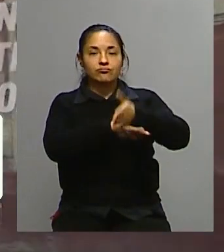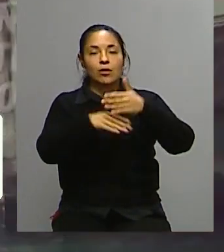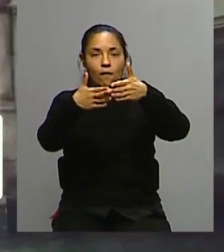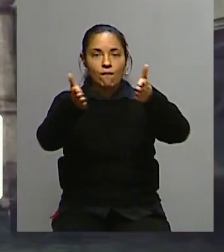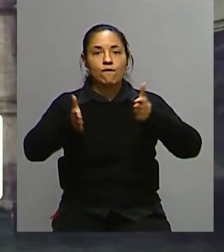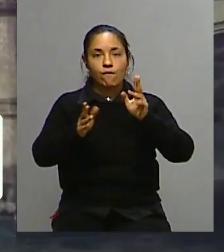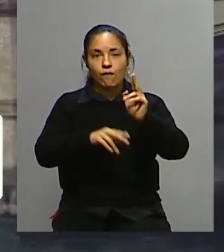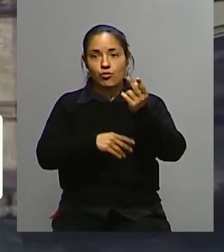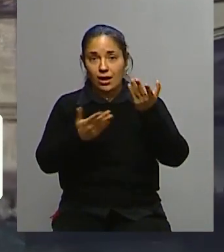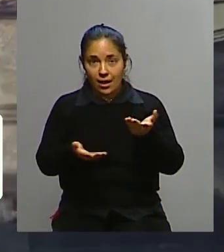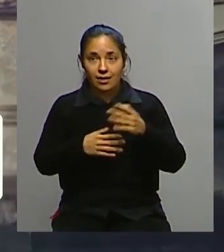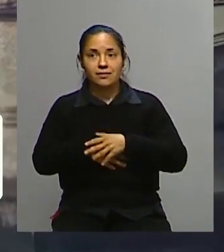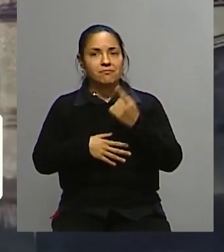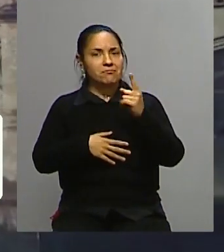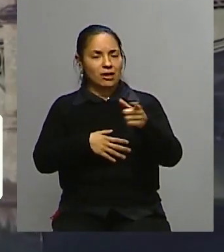usar